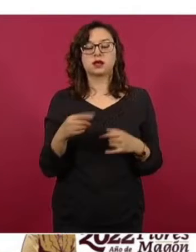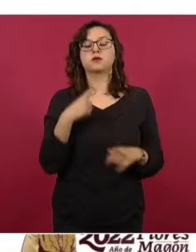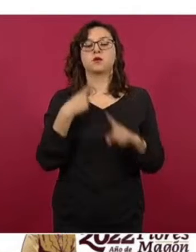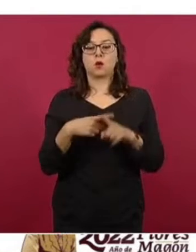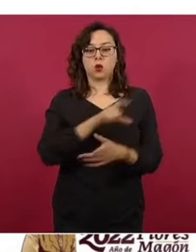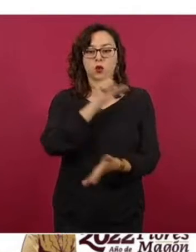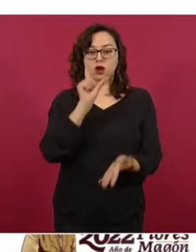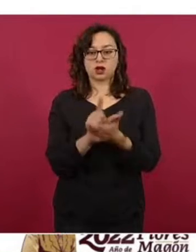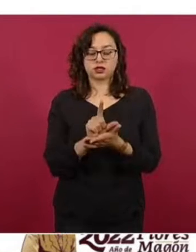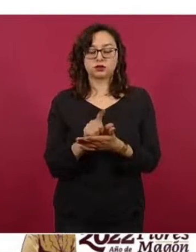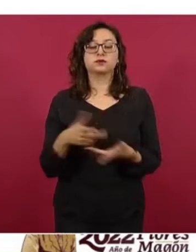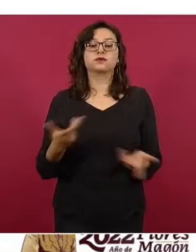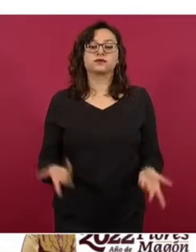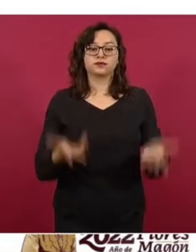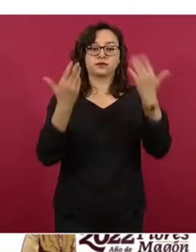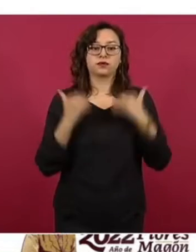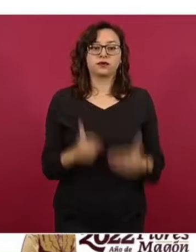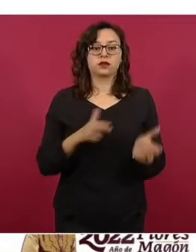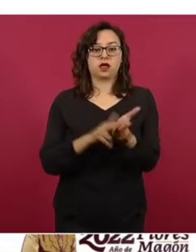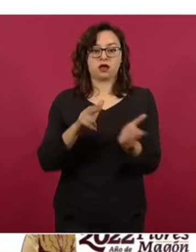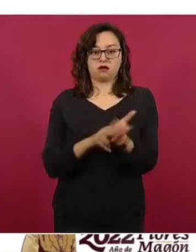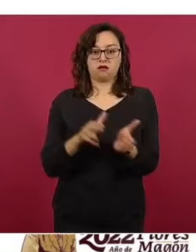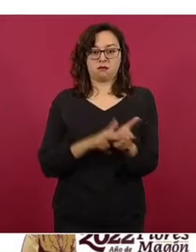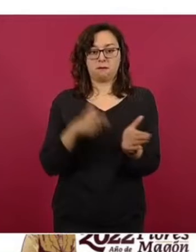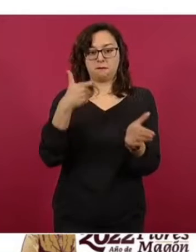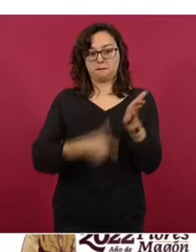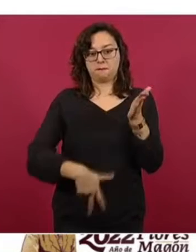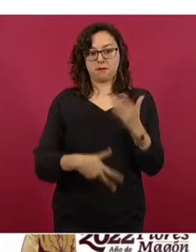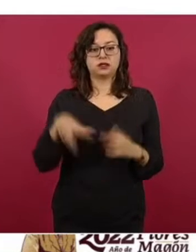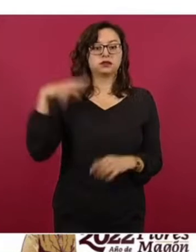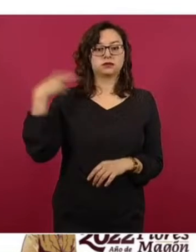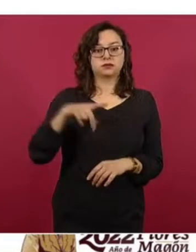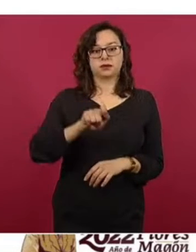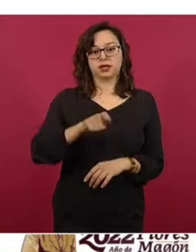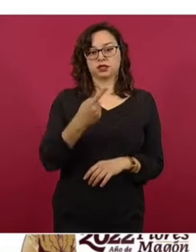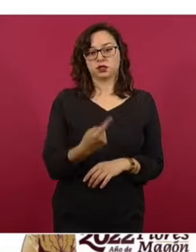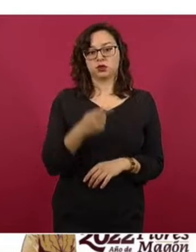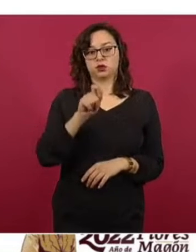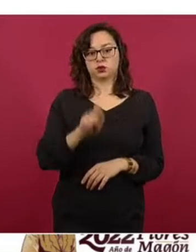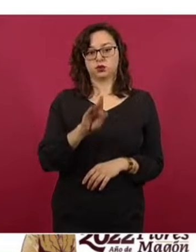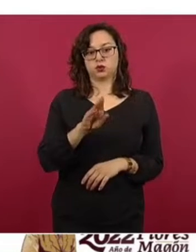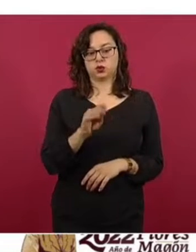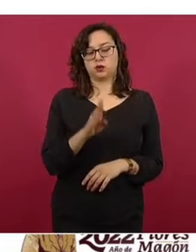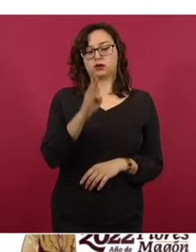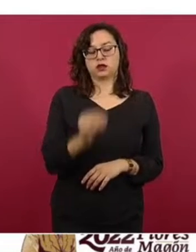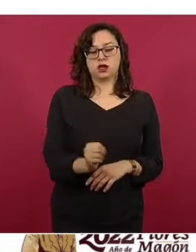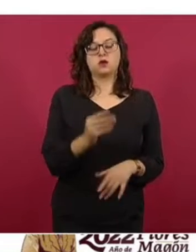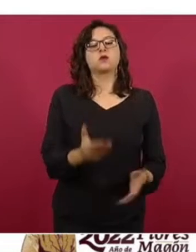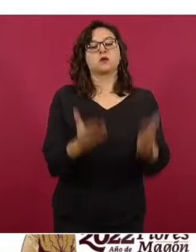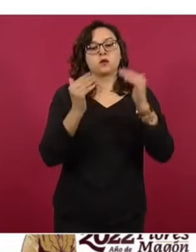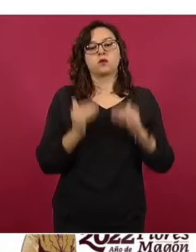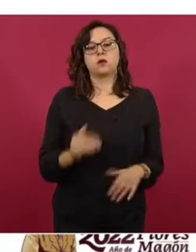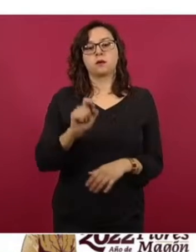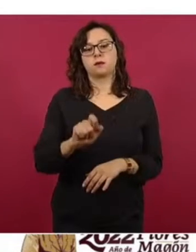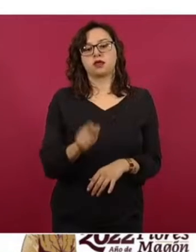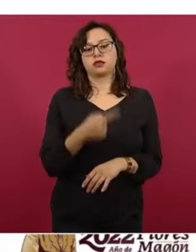litro y la más barata para el diésel, 21.99 en Chinameca, Veracruz y 22 pesos de Servifácil, por cierto, y 22